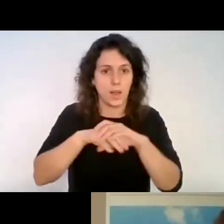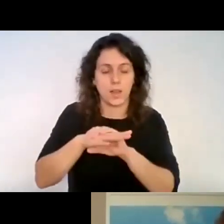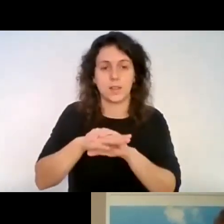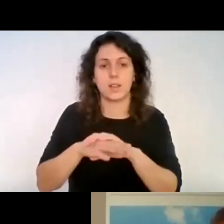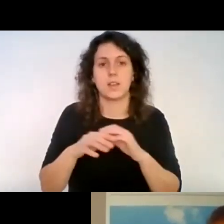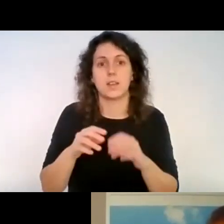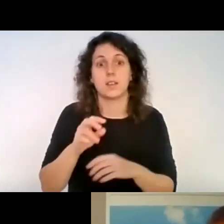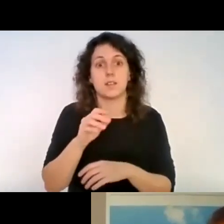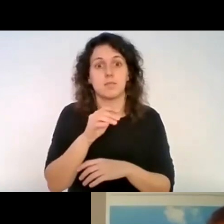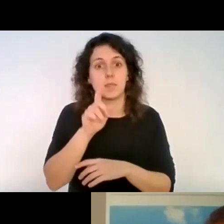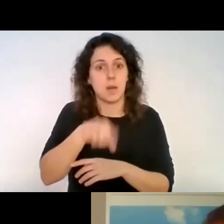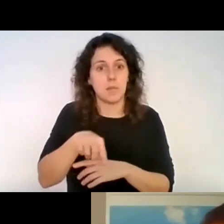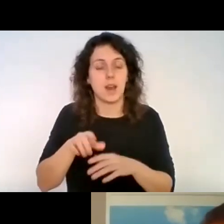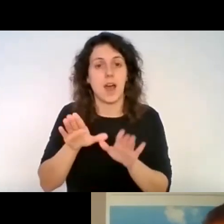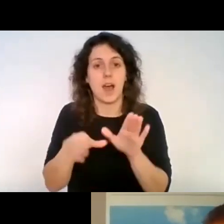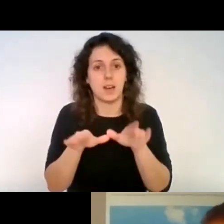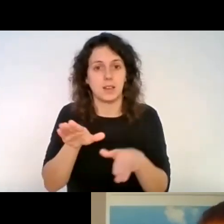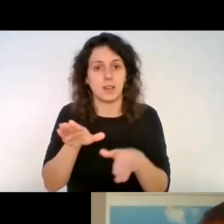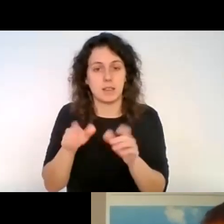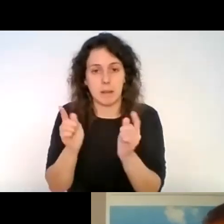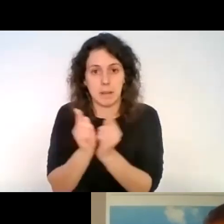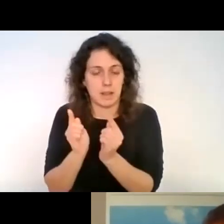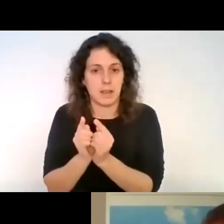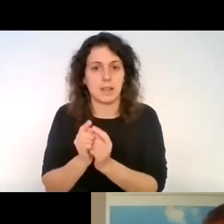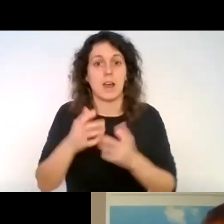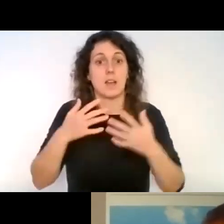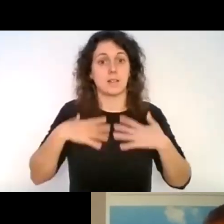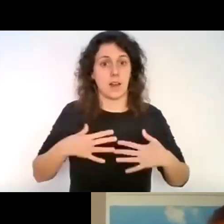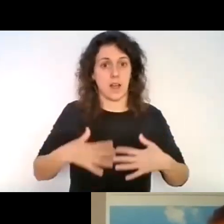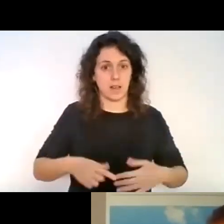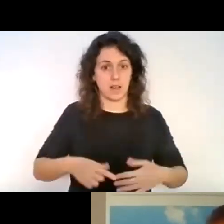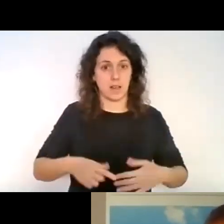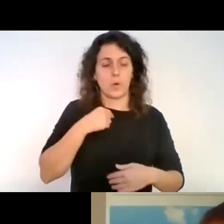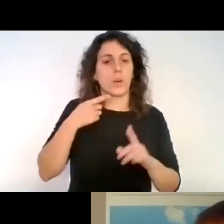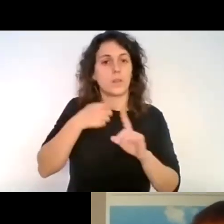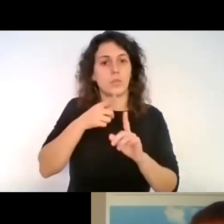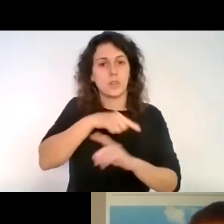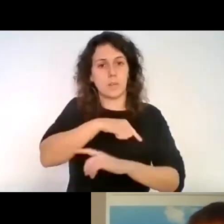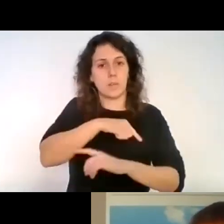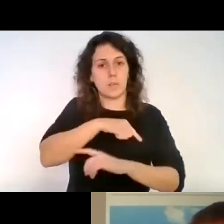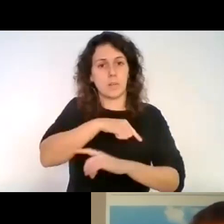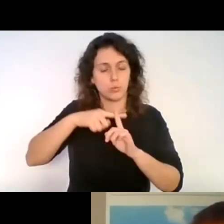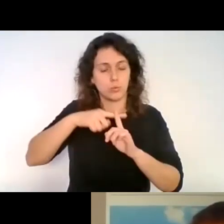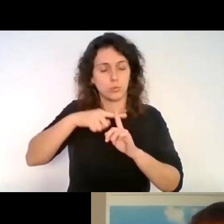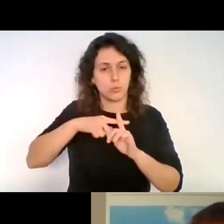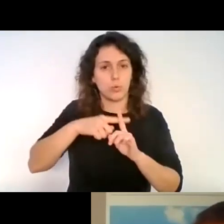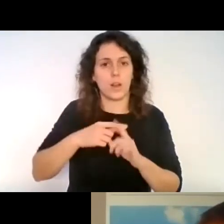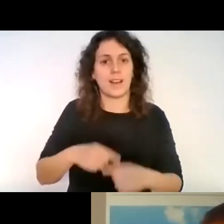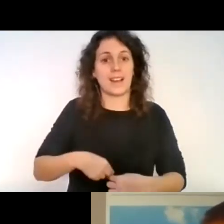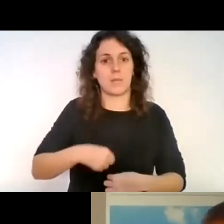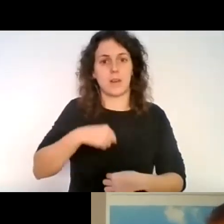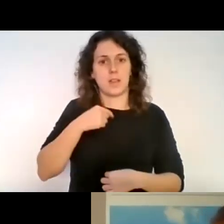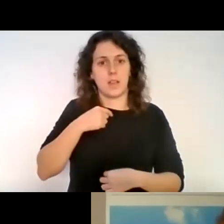existen aletas pequeñas, los trajes de neopren para proteger la temperatura vienen con cremalleras, con cierres que permiten